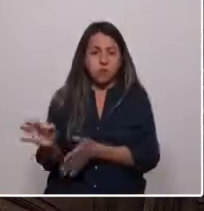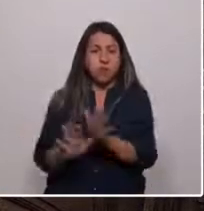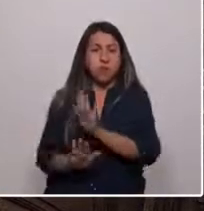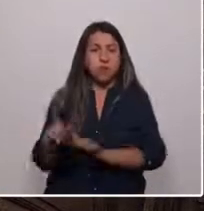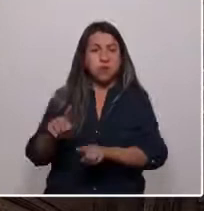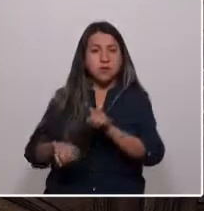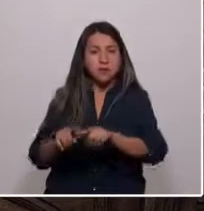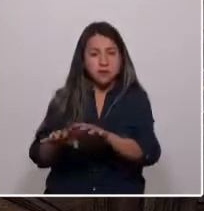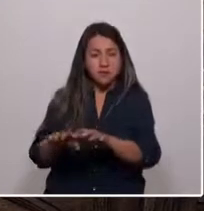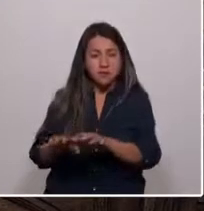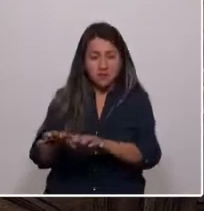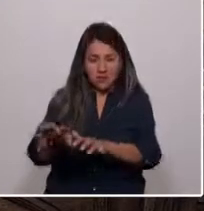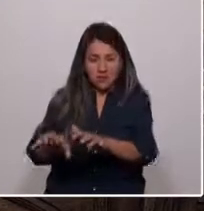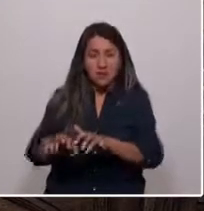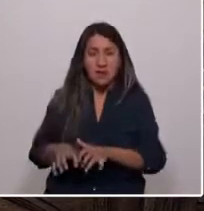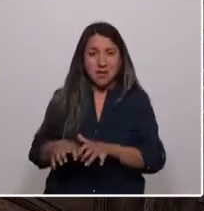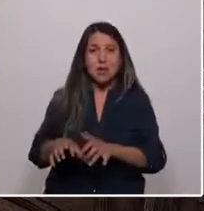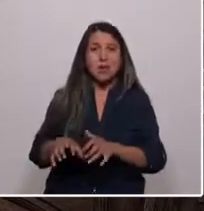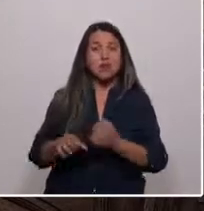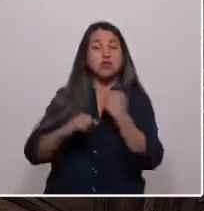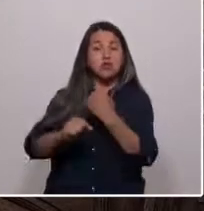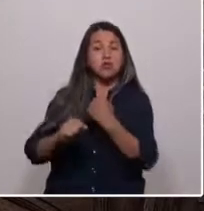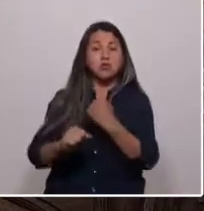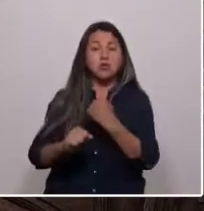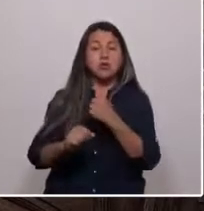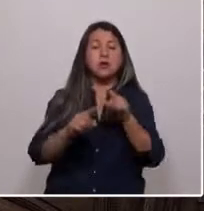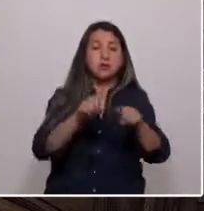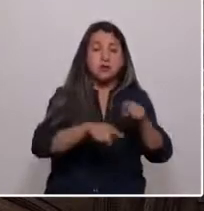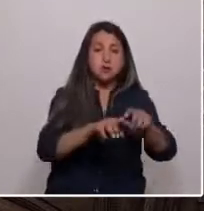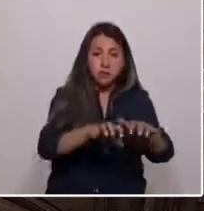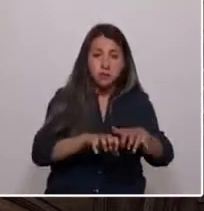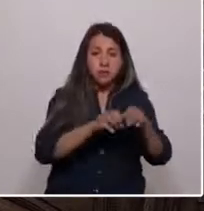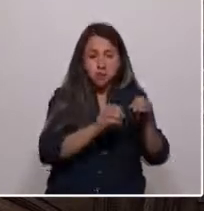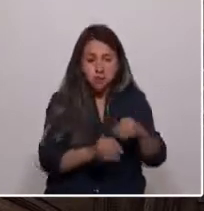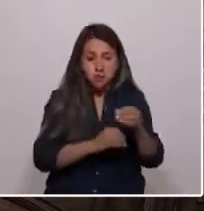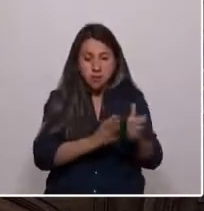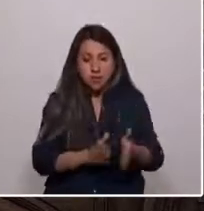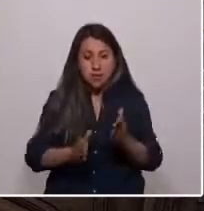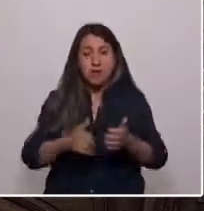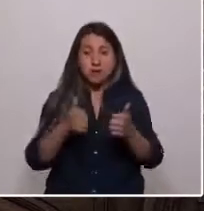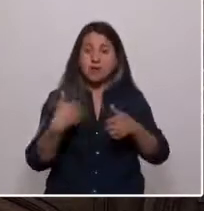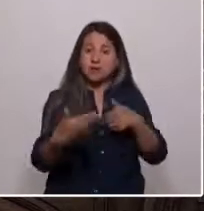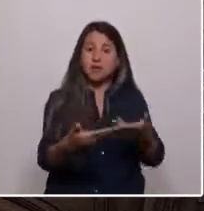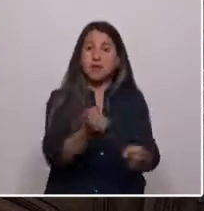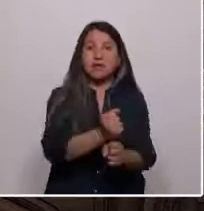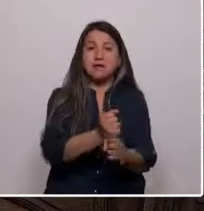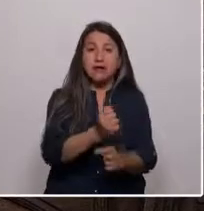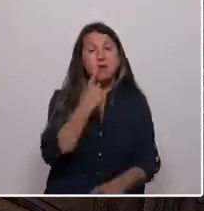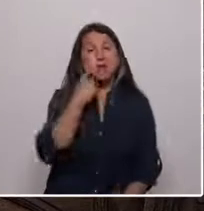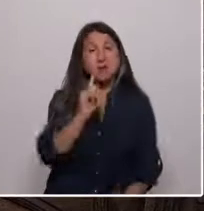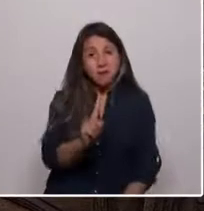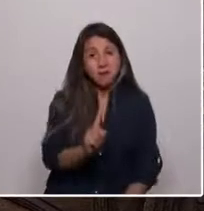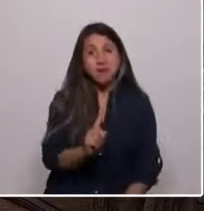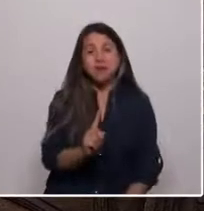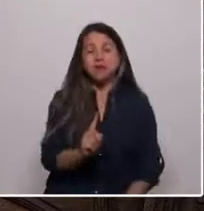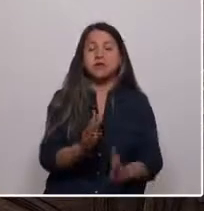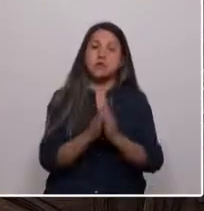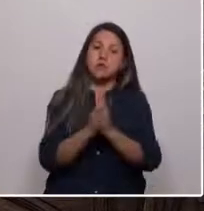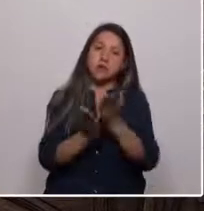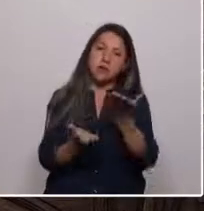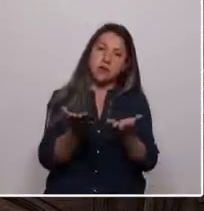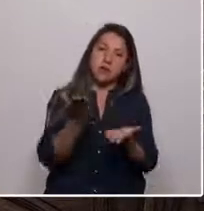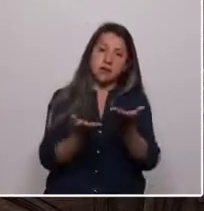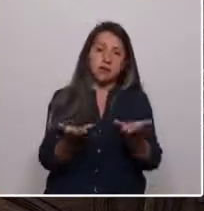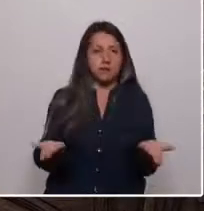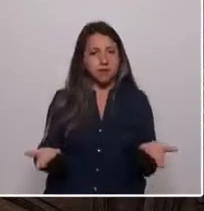No estamos en contra de la productividad. Sabemos que genera empleo y economía el país, pero necesariamente debe haber un equilibrio ecológico.